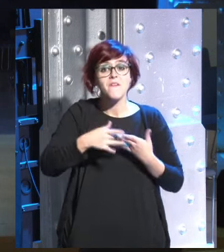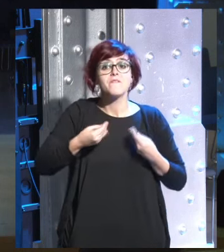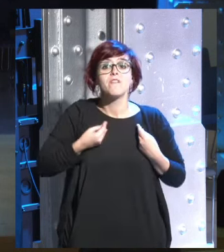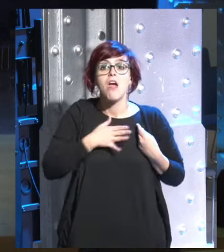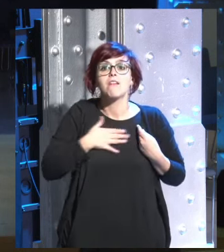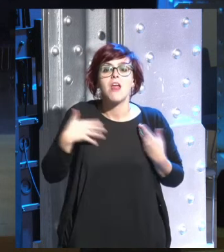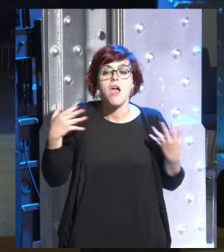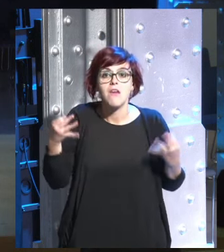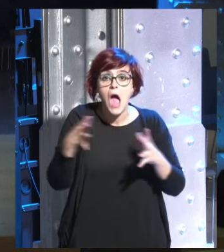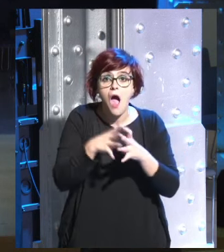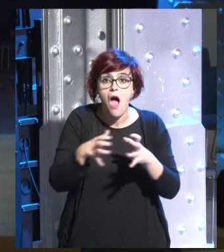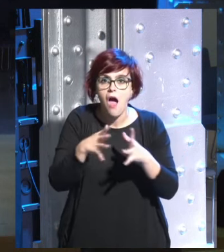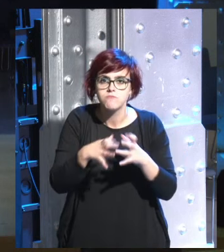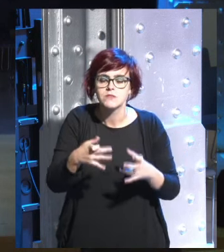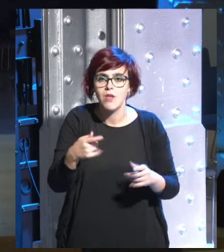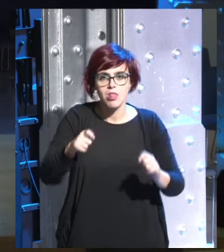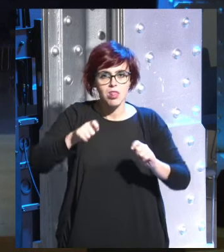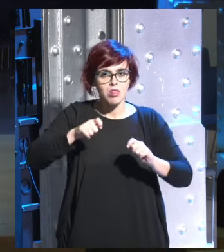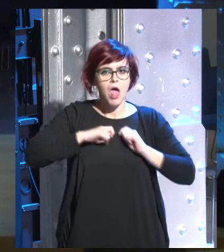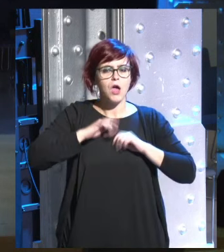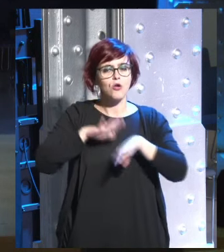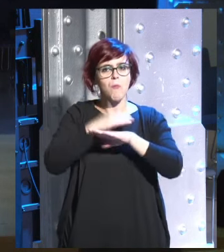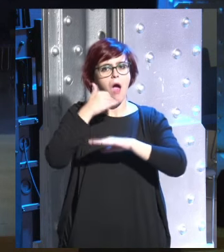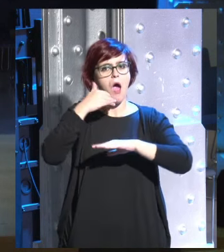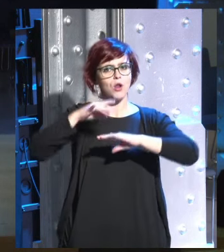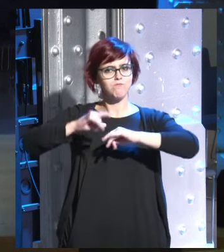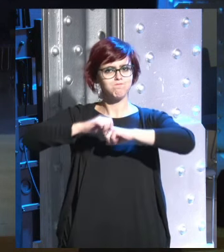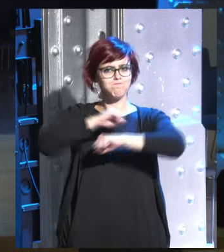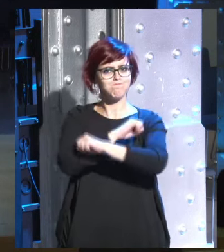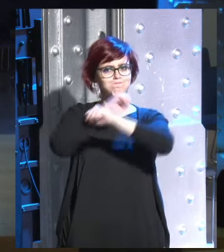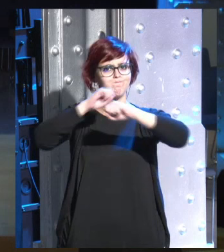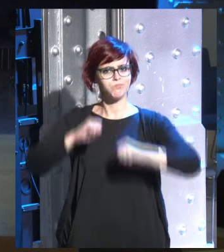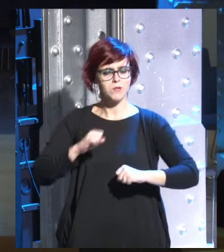esto nos dará un terreno sólido bajo nuestros pies